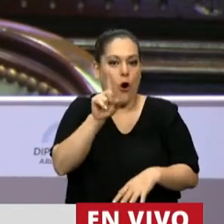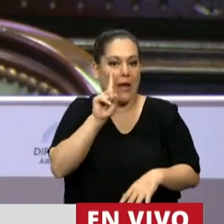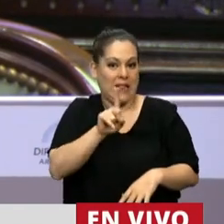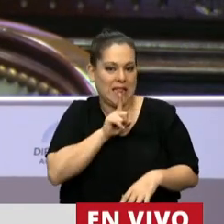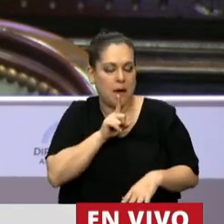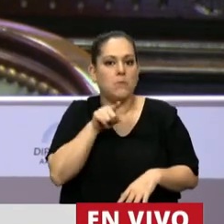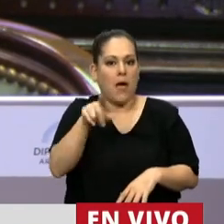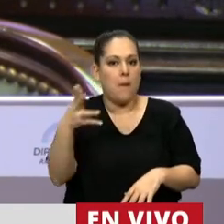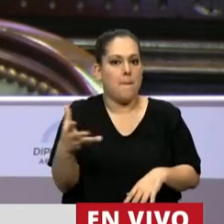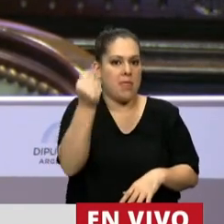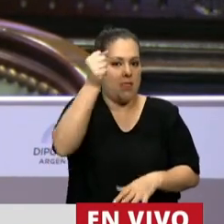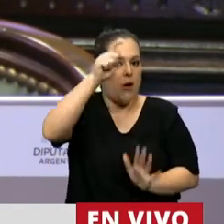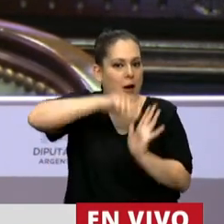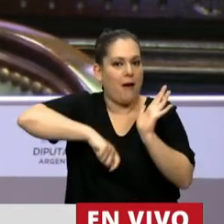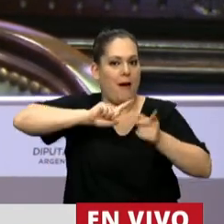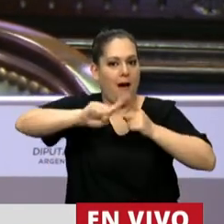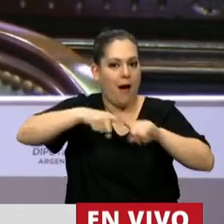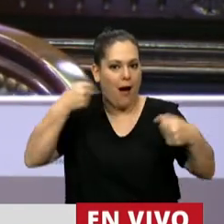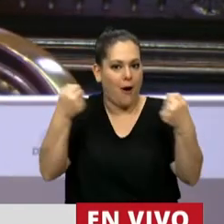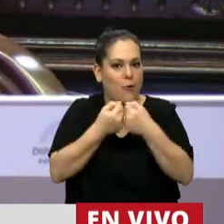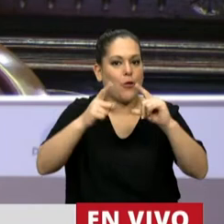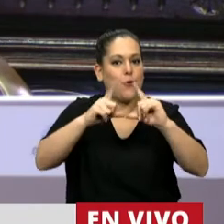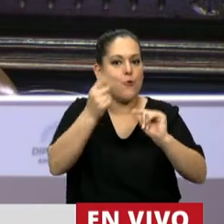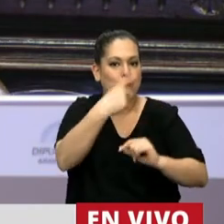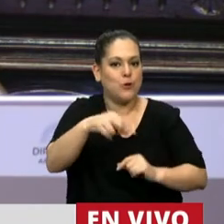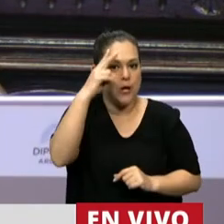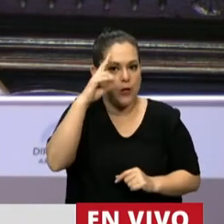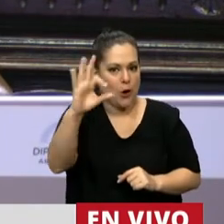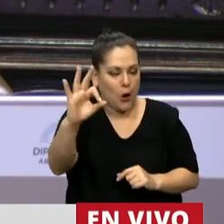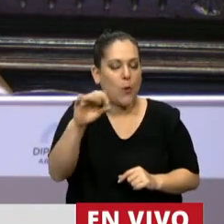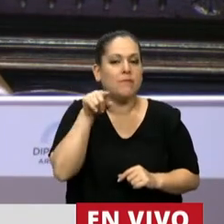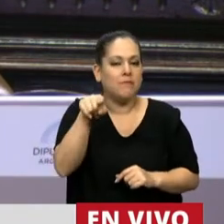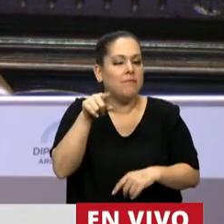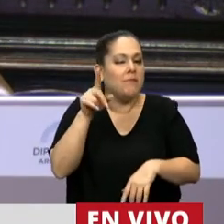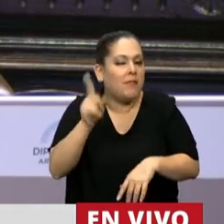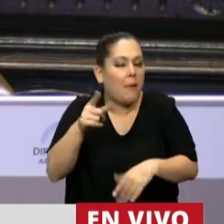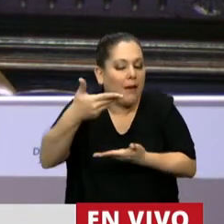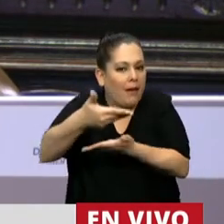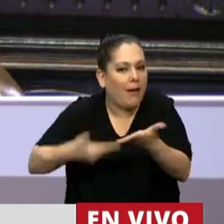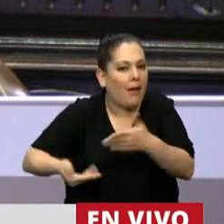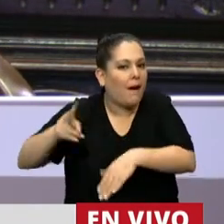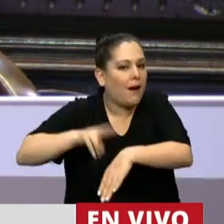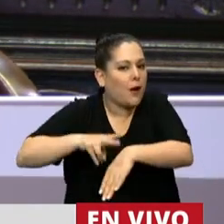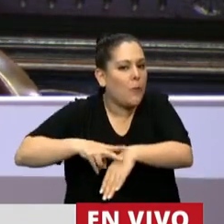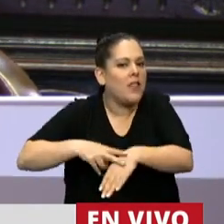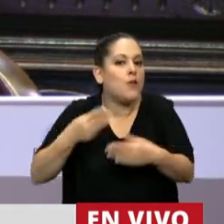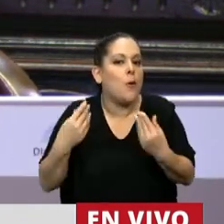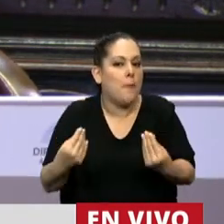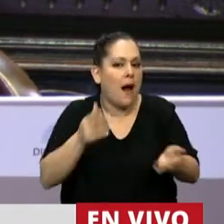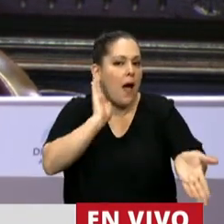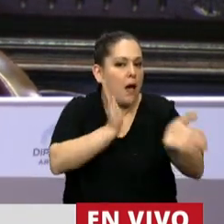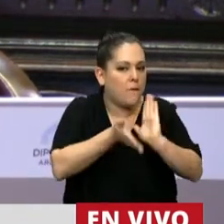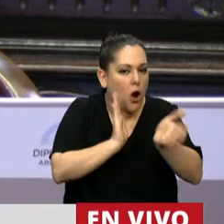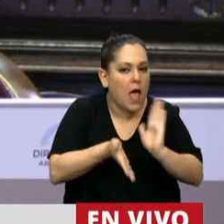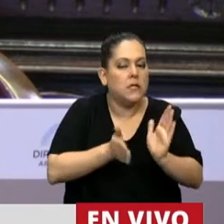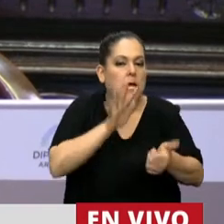adopción de este convenio, el convenio 190, junto con una recomendación complementaria sobre la eliminación de la violencia y el